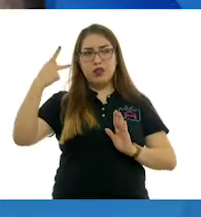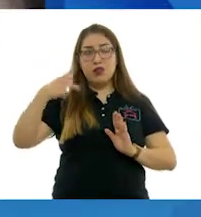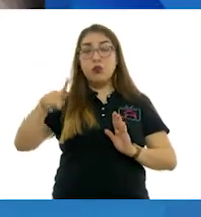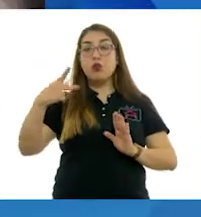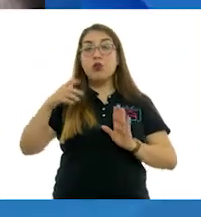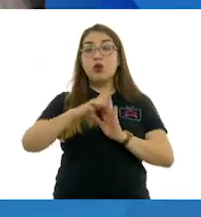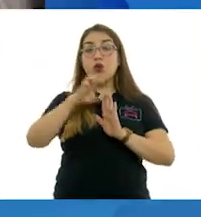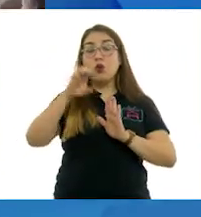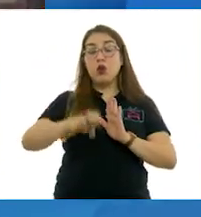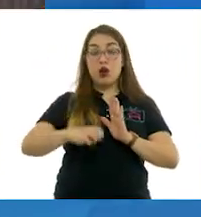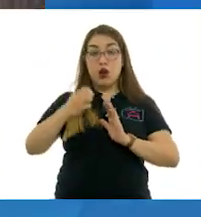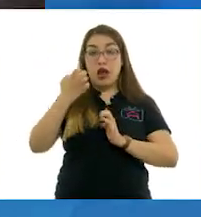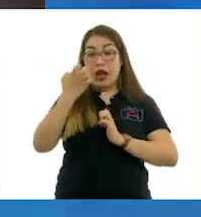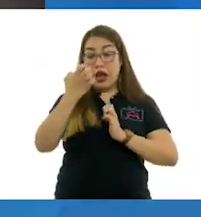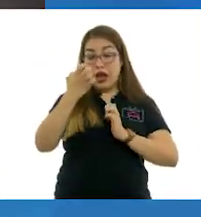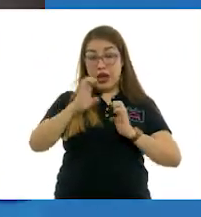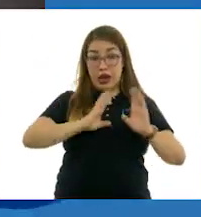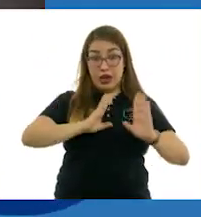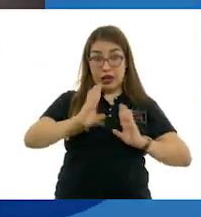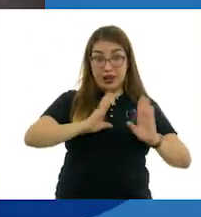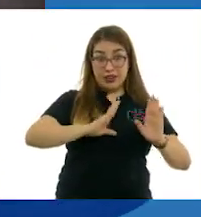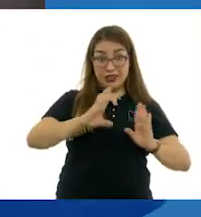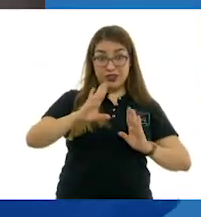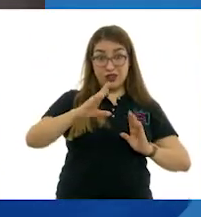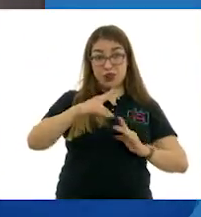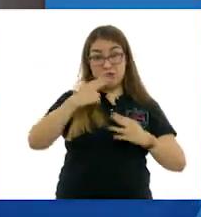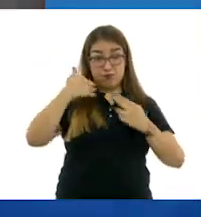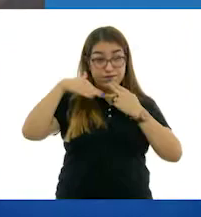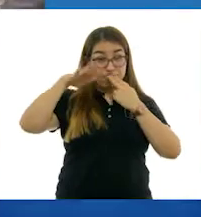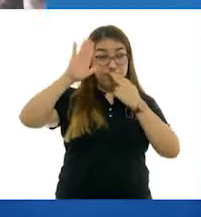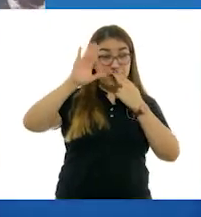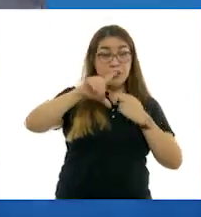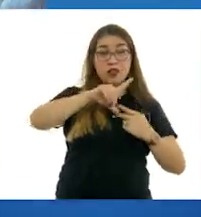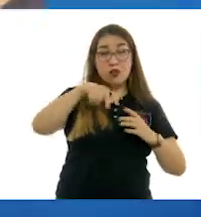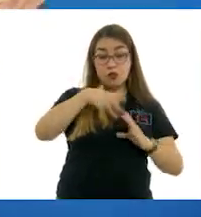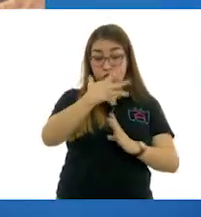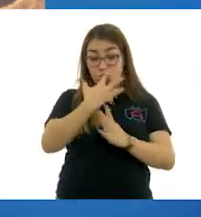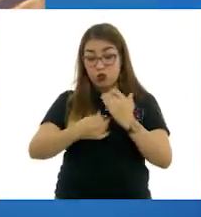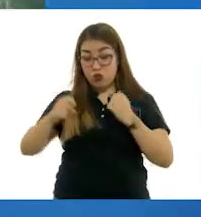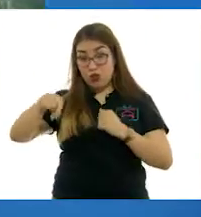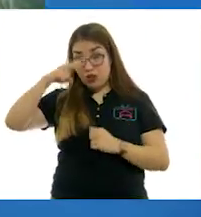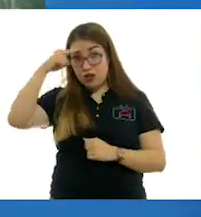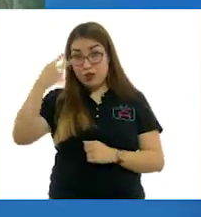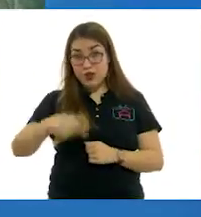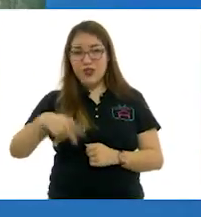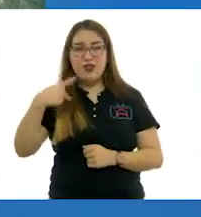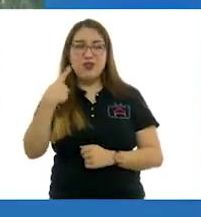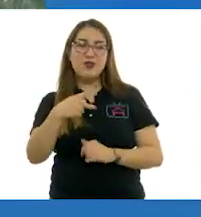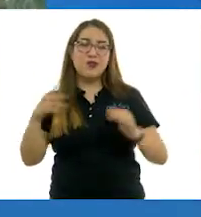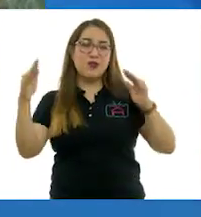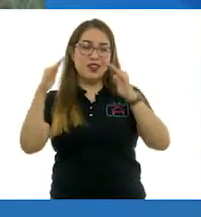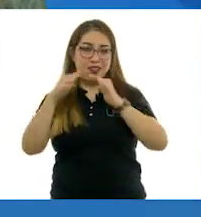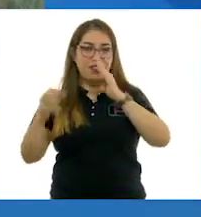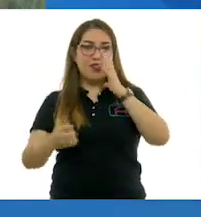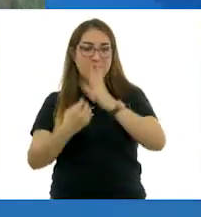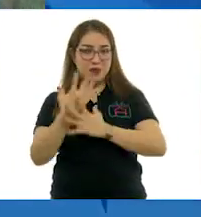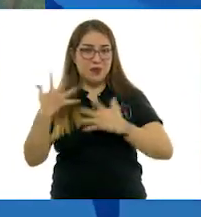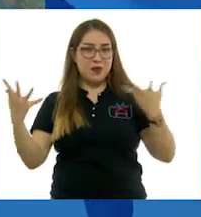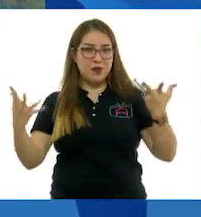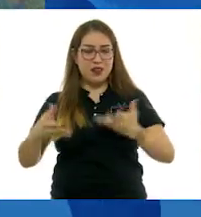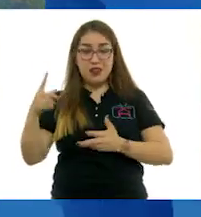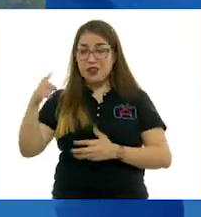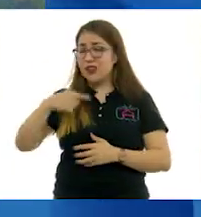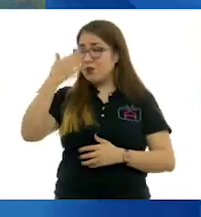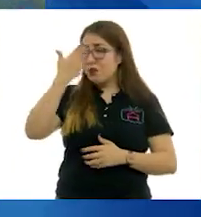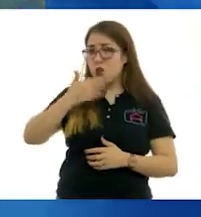haber escapado del ejército nazi, decidió asentarse en México, país el que hizo su hogar y en el que se volvió inmensamente